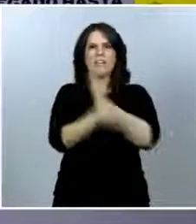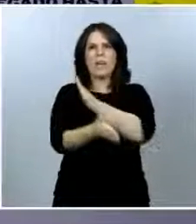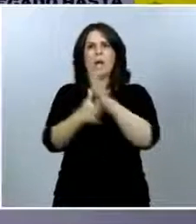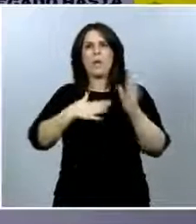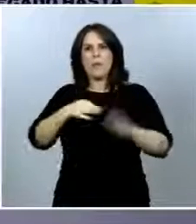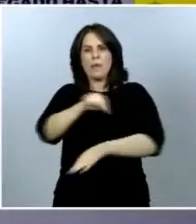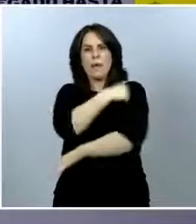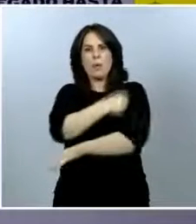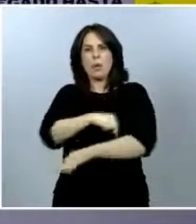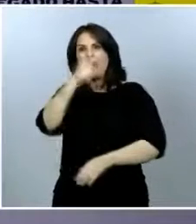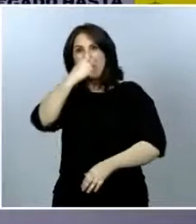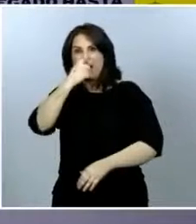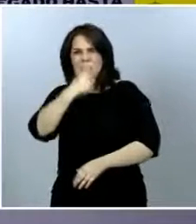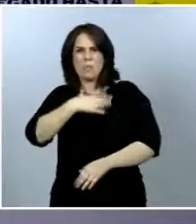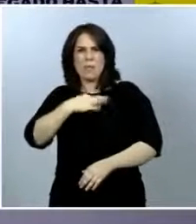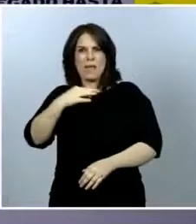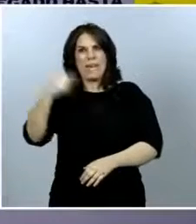vacunación?